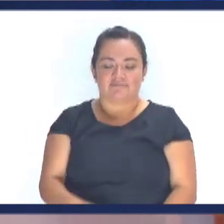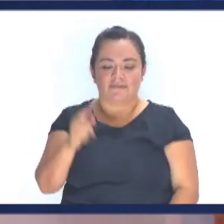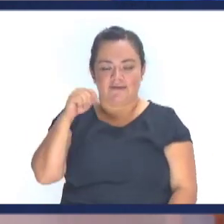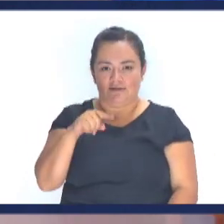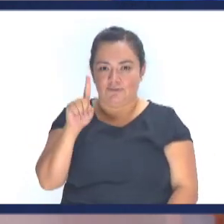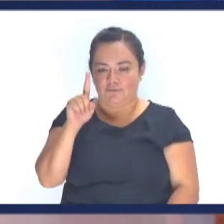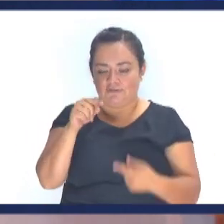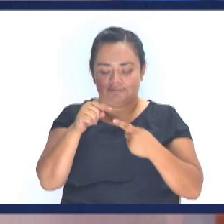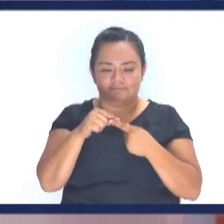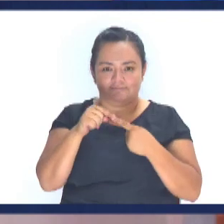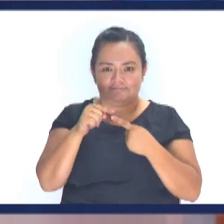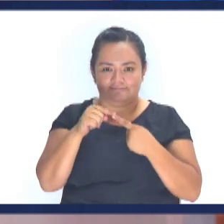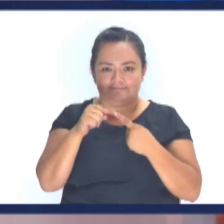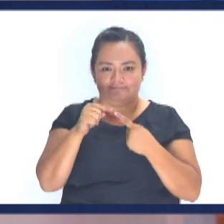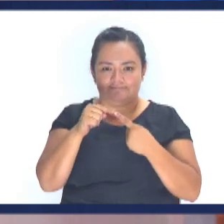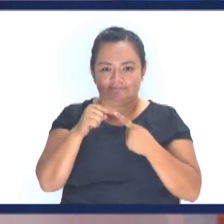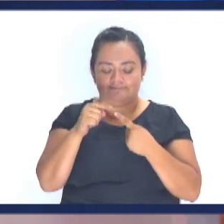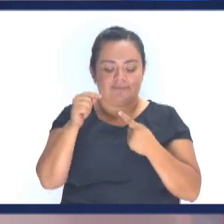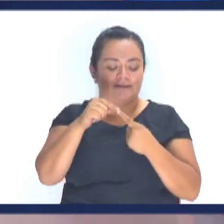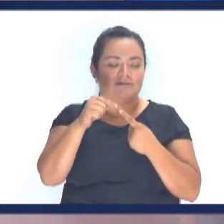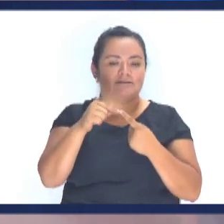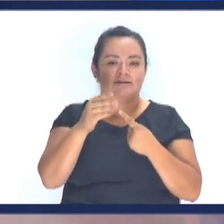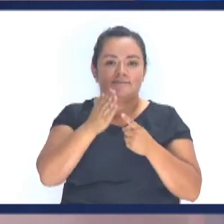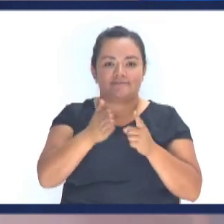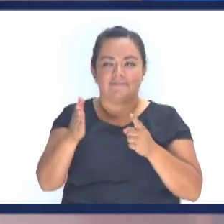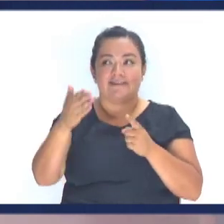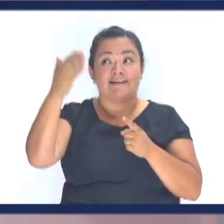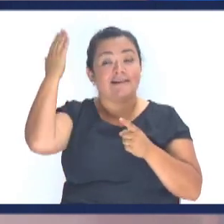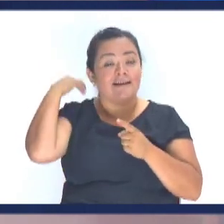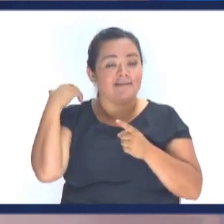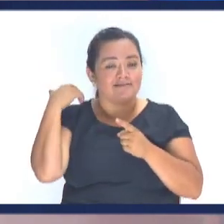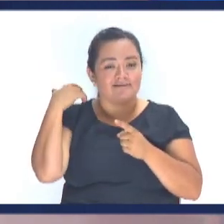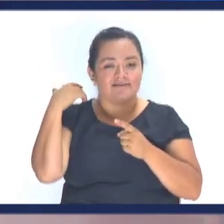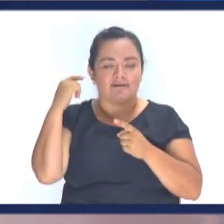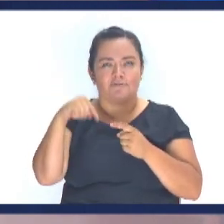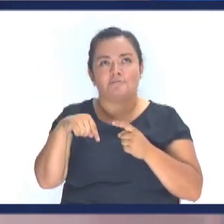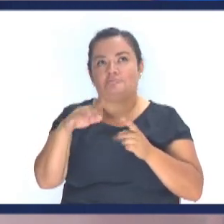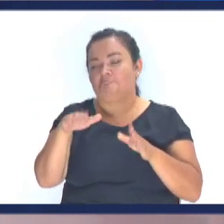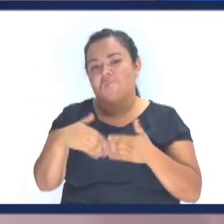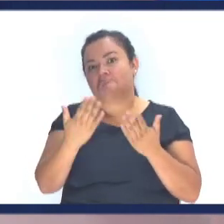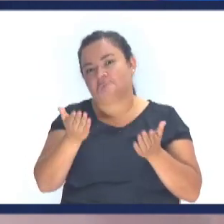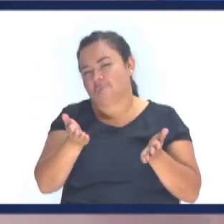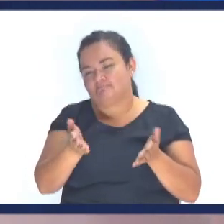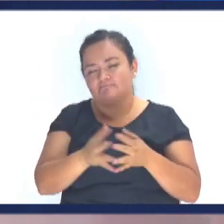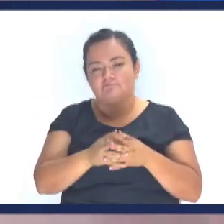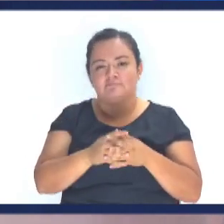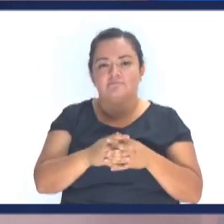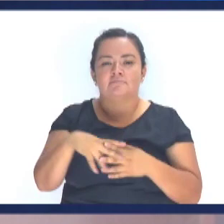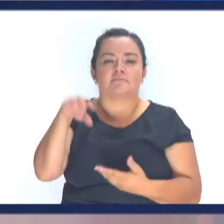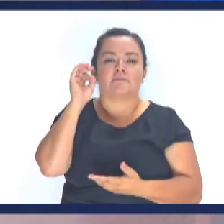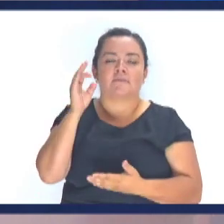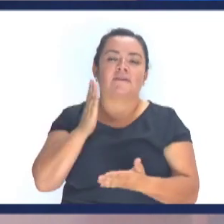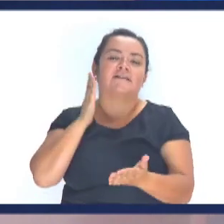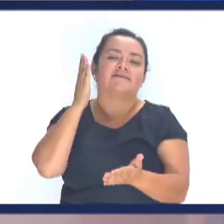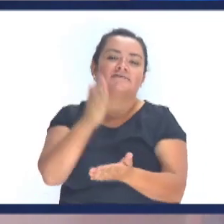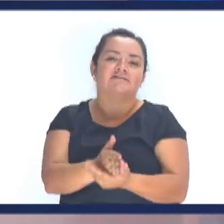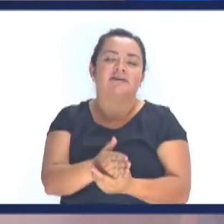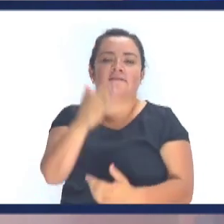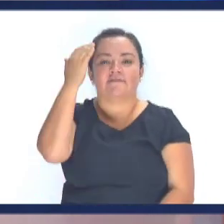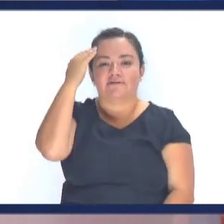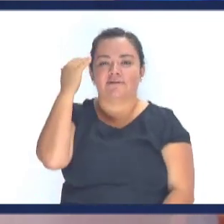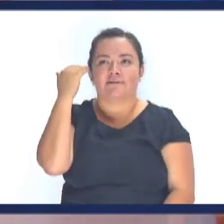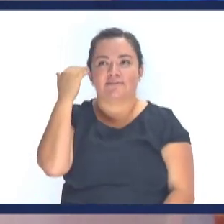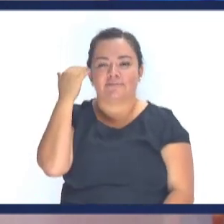Aquí viene una Esta práctica Es muy antigua Ya casi no hay Los pastores Llegaban donde Las